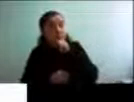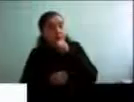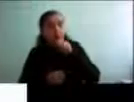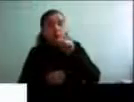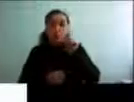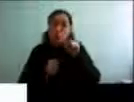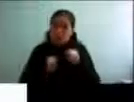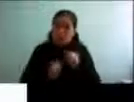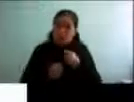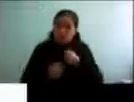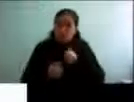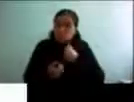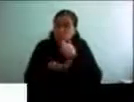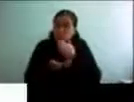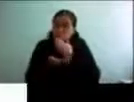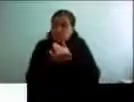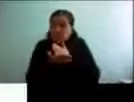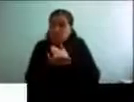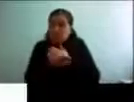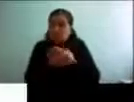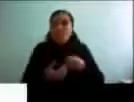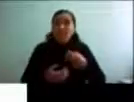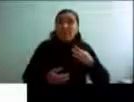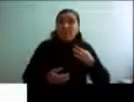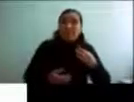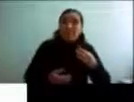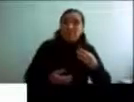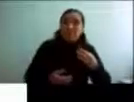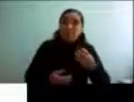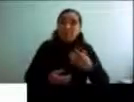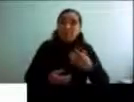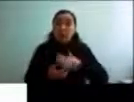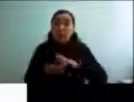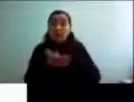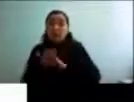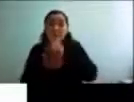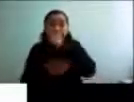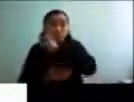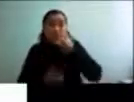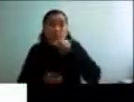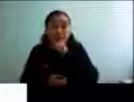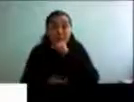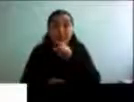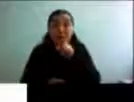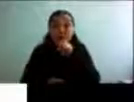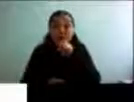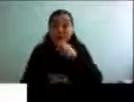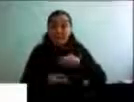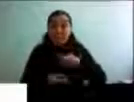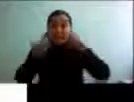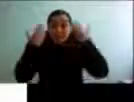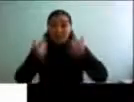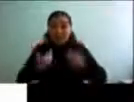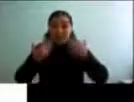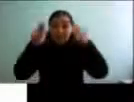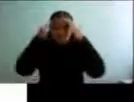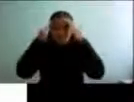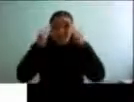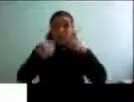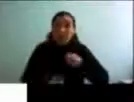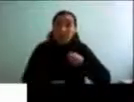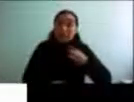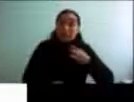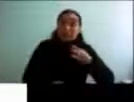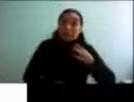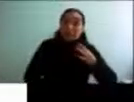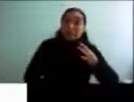está en situación de dependencia, la gente que está en situación de dependencia física o psíquica son personas